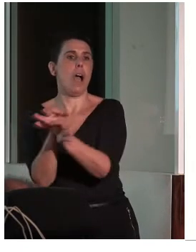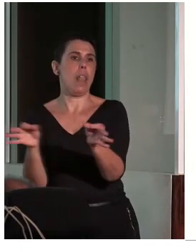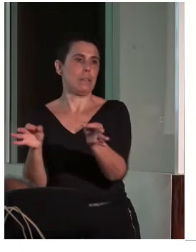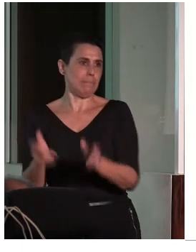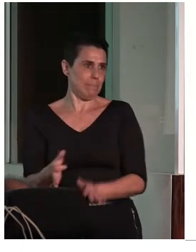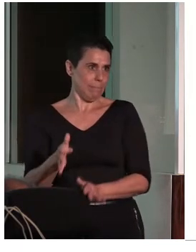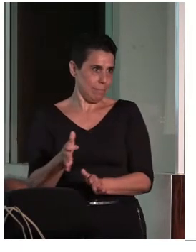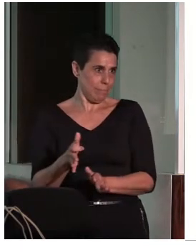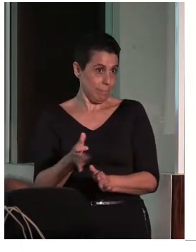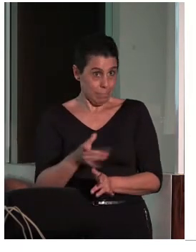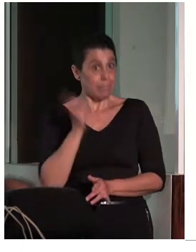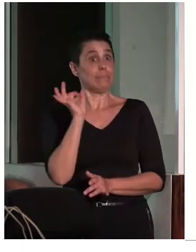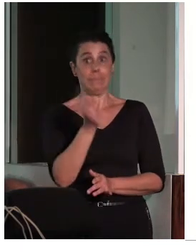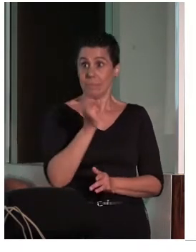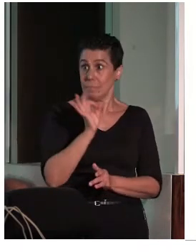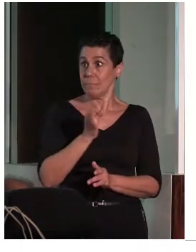las personas…